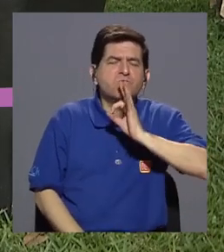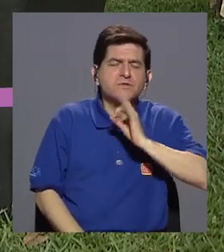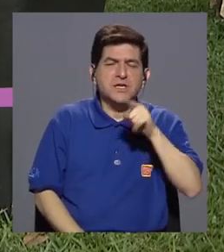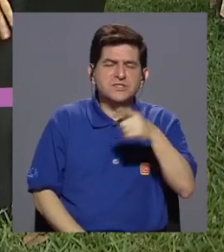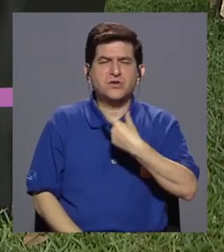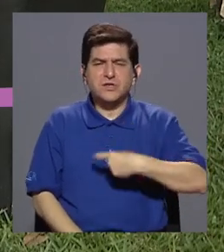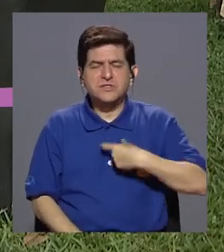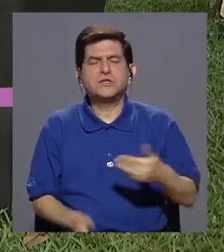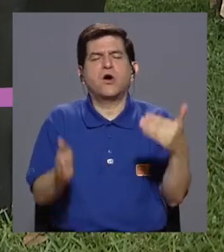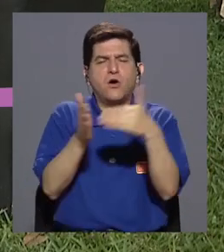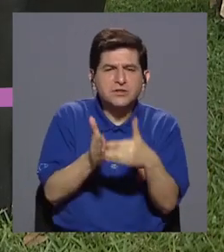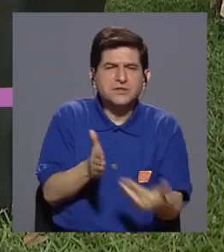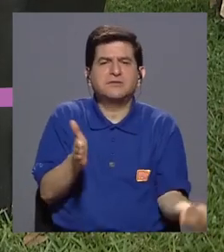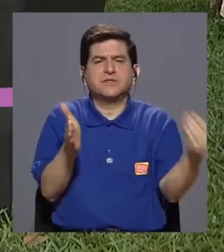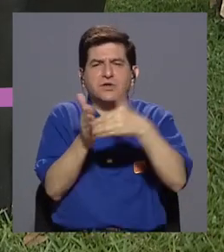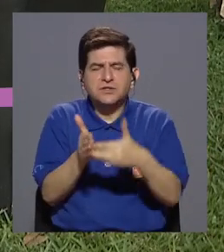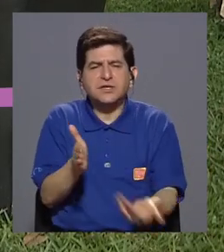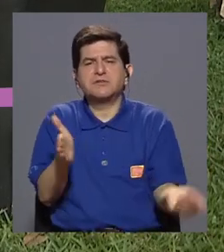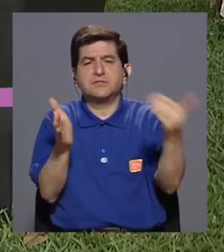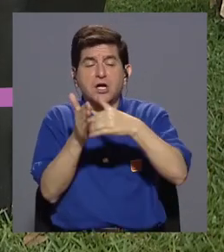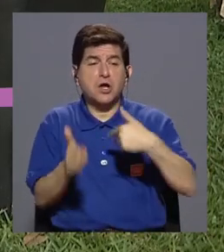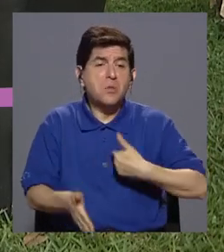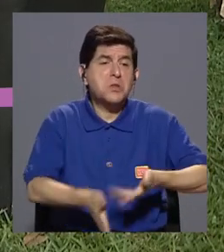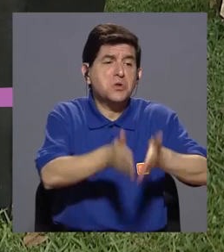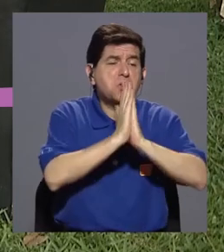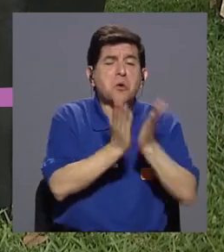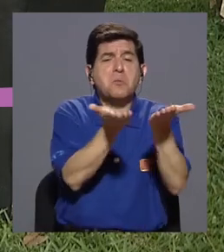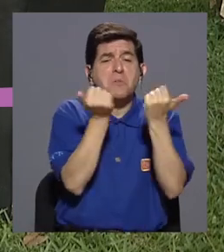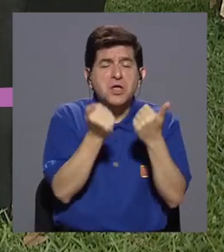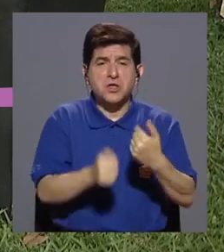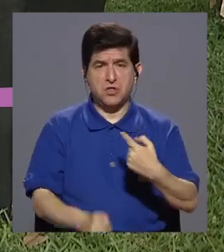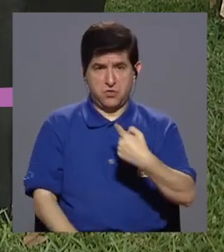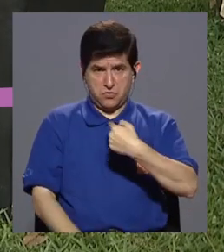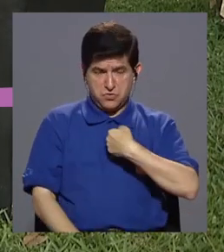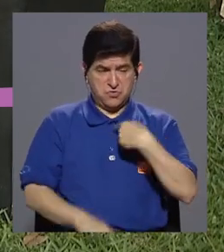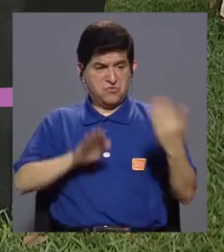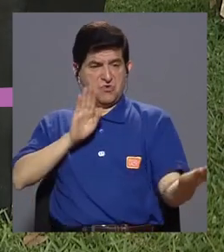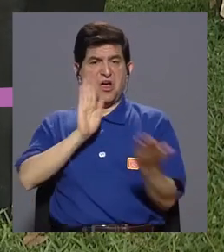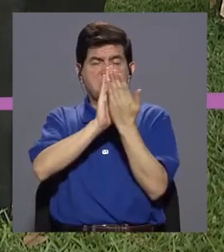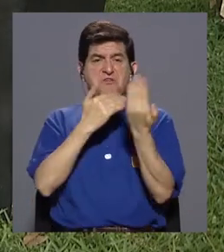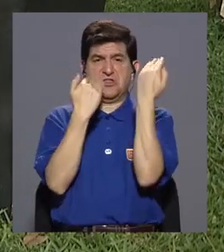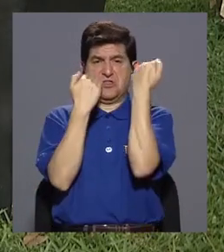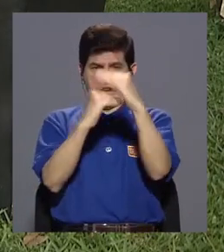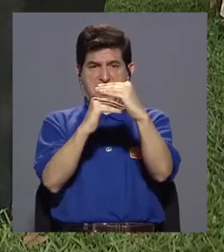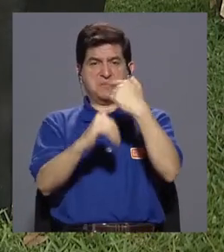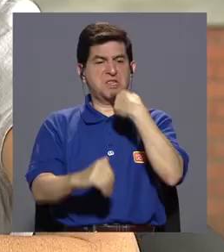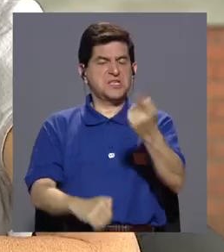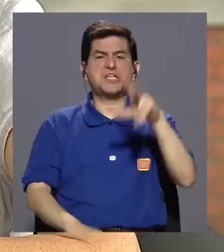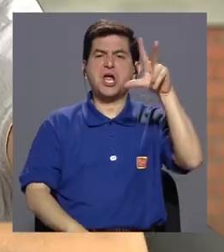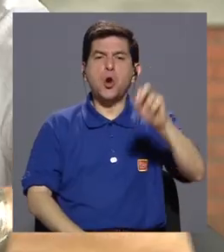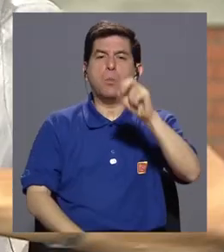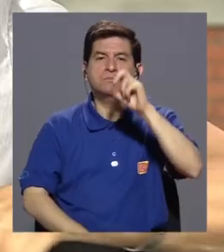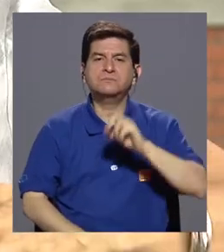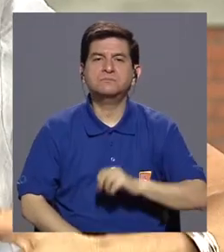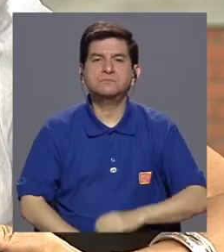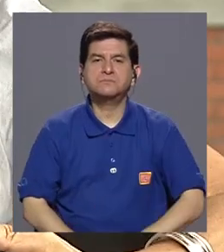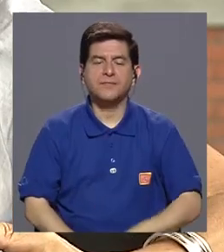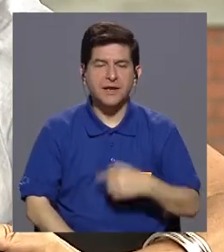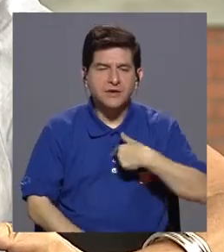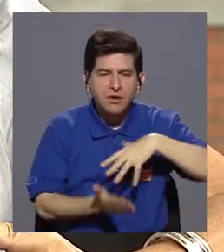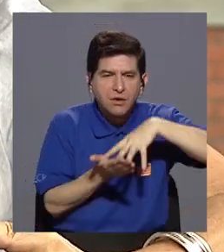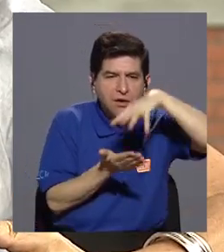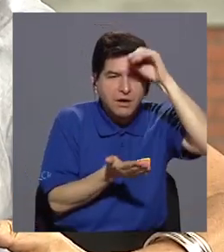vez. Y yo sienta como, uy, cada vez que pido lo que quiero, me topo con un límite y me dicen que no. Entonces, voy